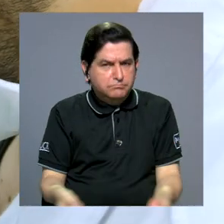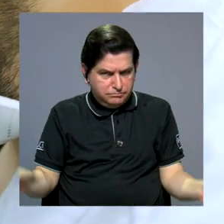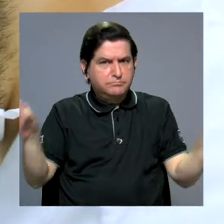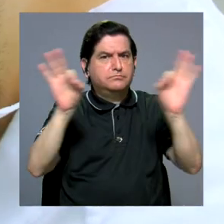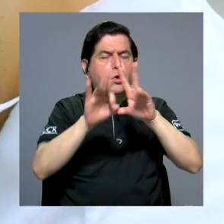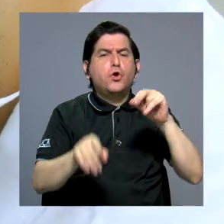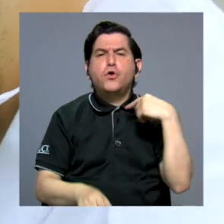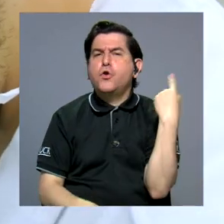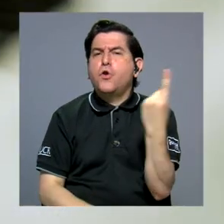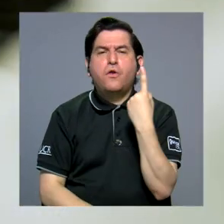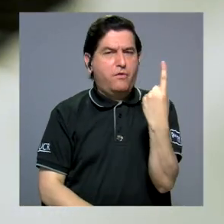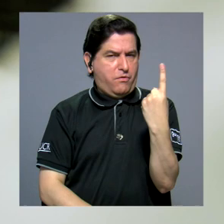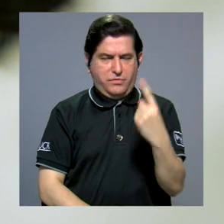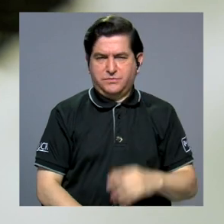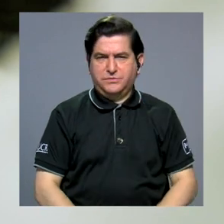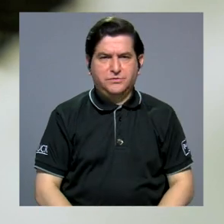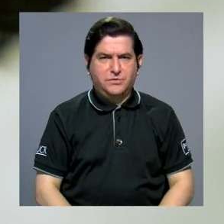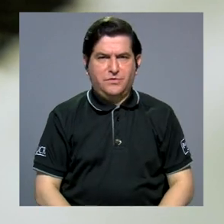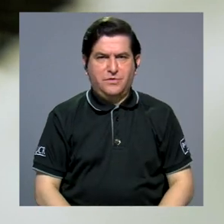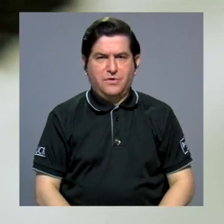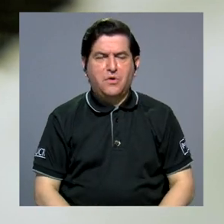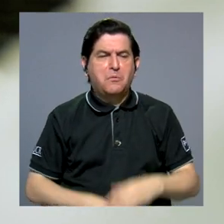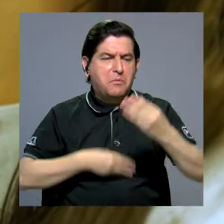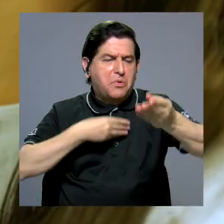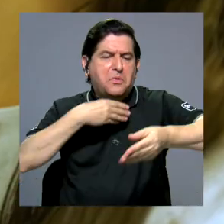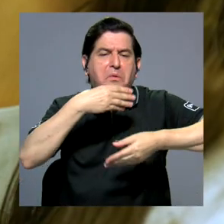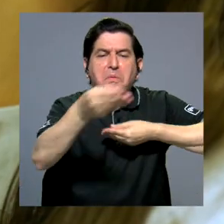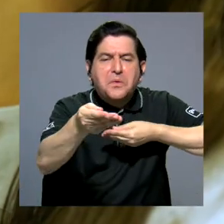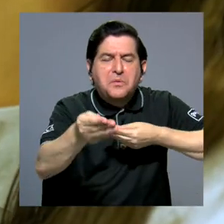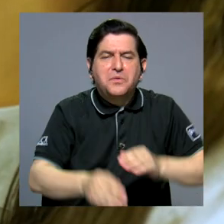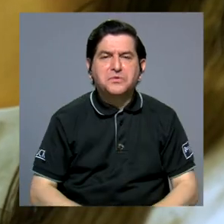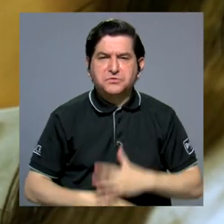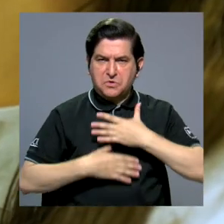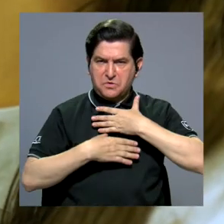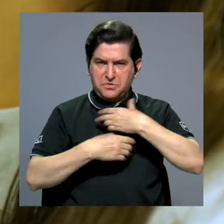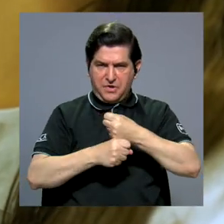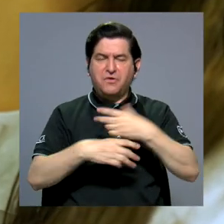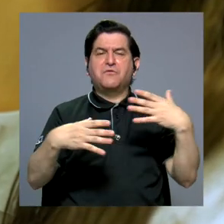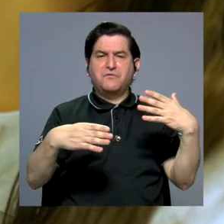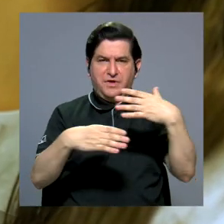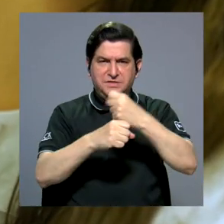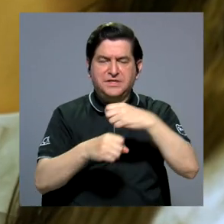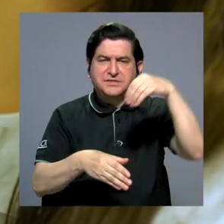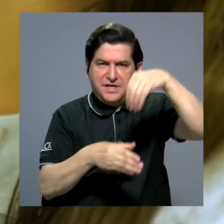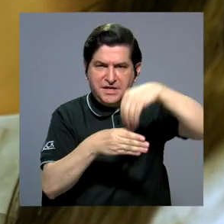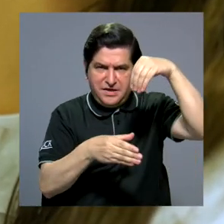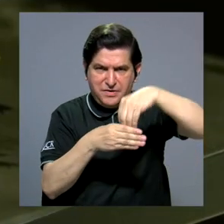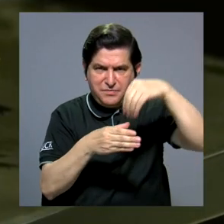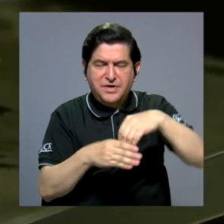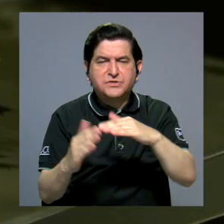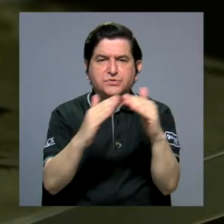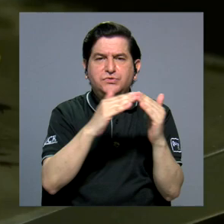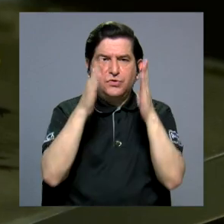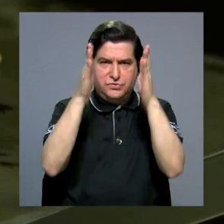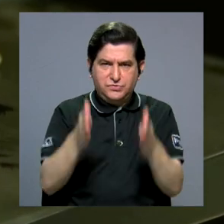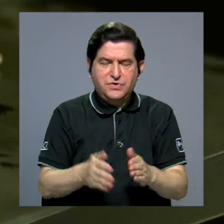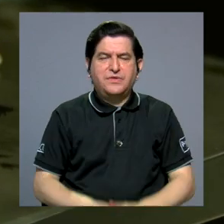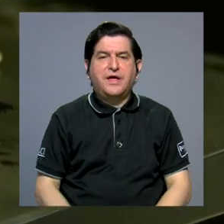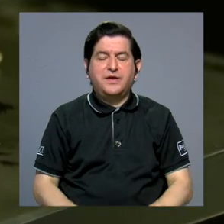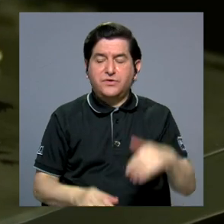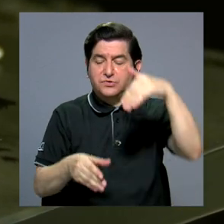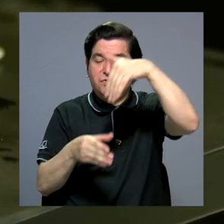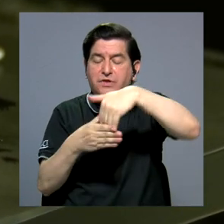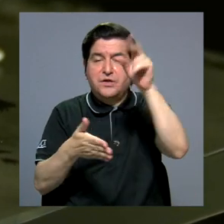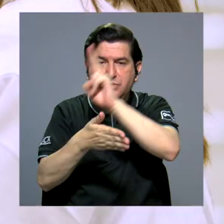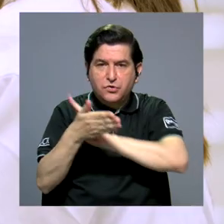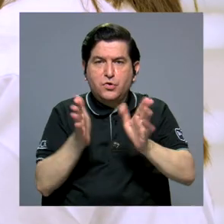importante, no solo por la devolución en confianza que debemos hacer de la inversión que hace la ciudadanía en